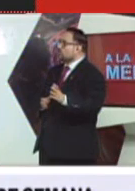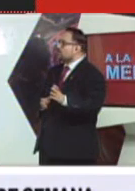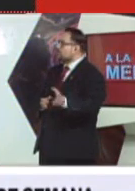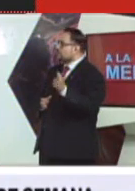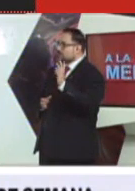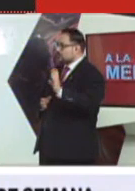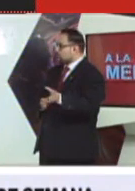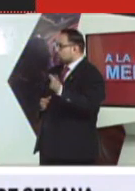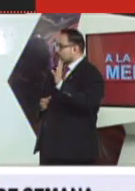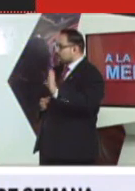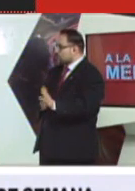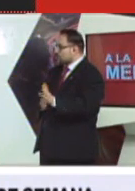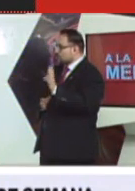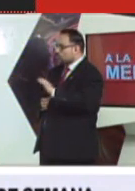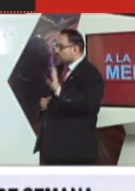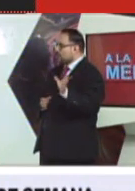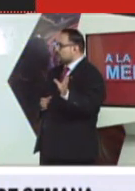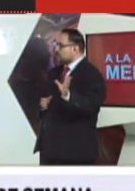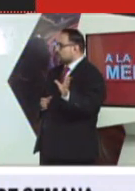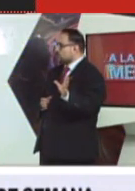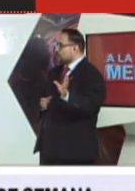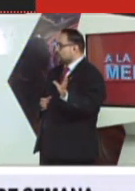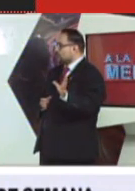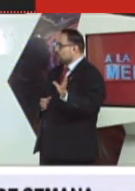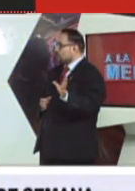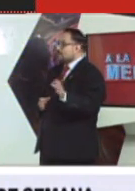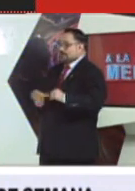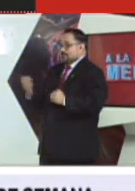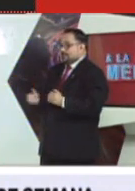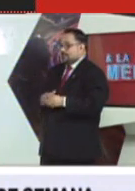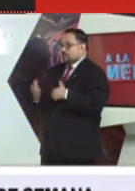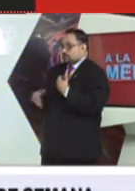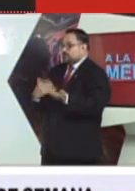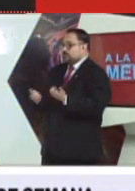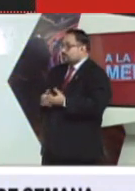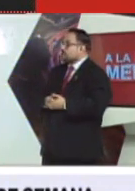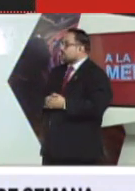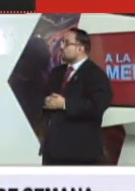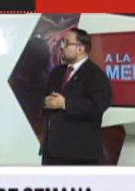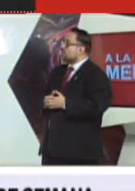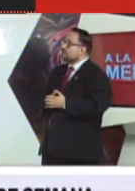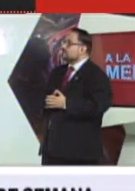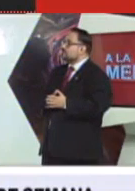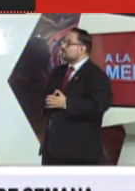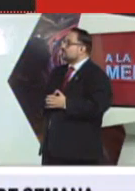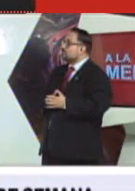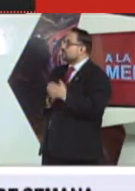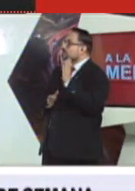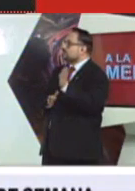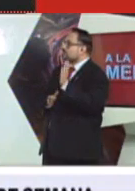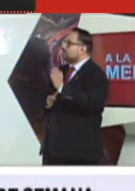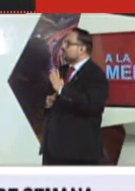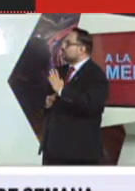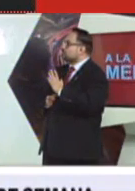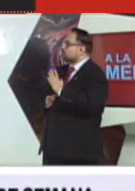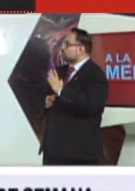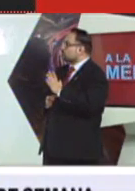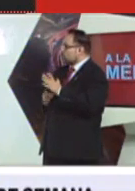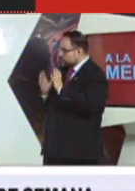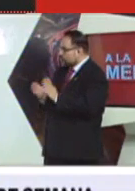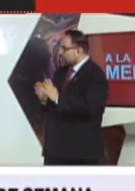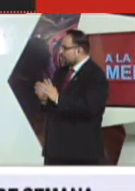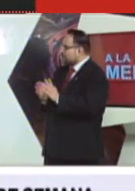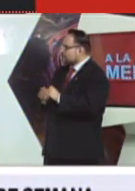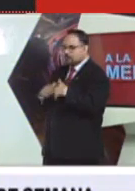a funcionar nuevamente el transporte público urbano y extraurbano. Se necesita, pero siguen, ya son varias semanas que el gobierno está trabajando en esos